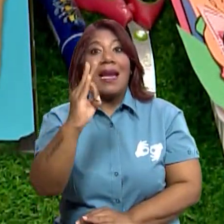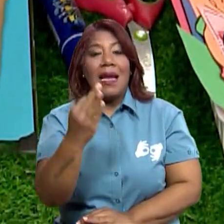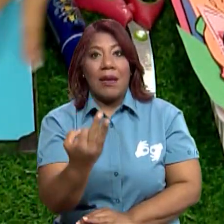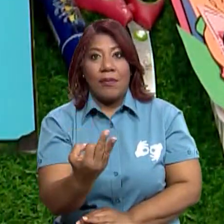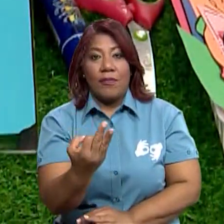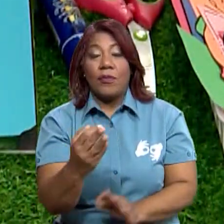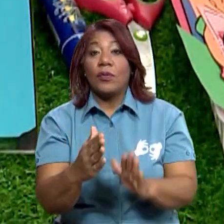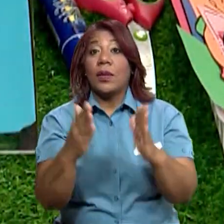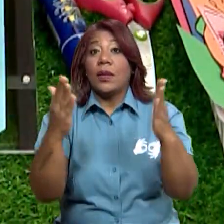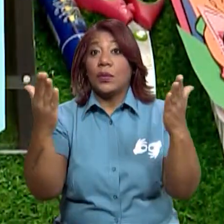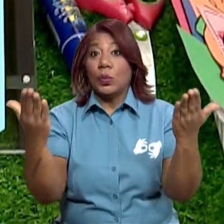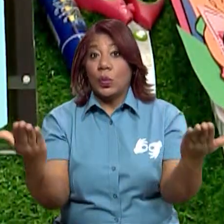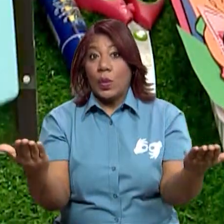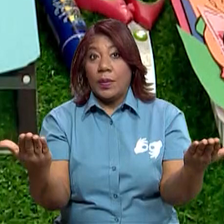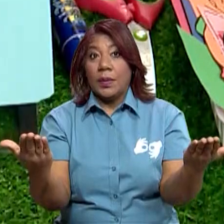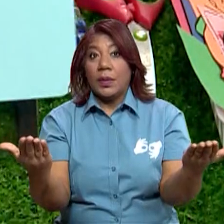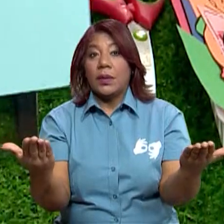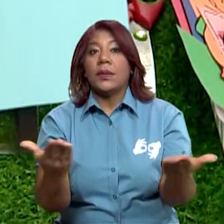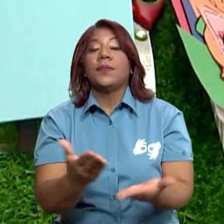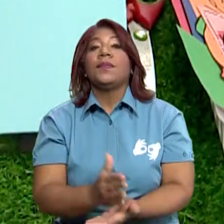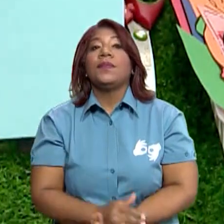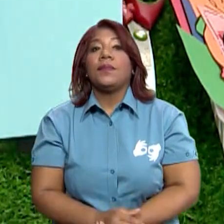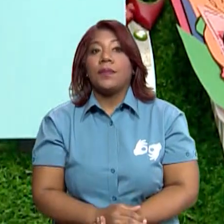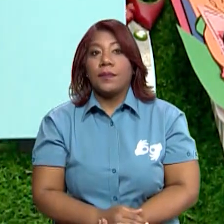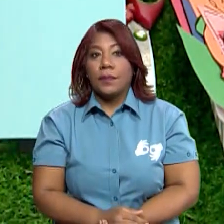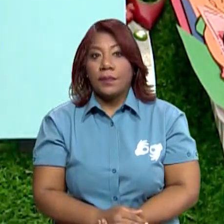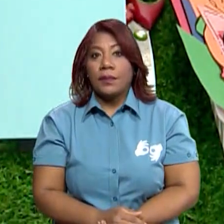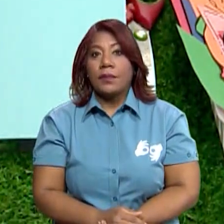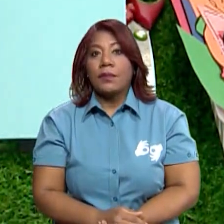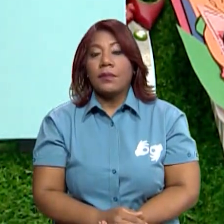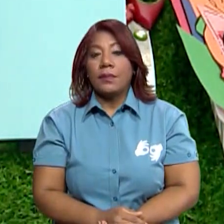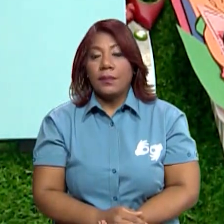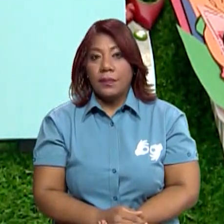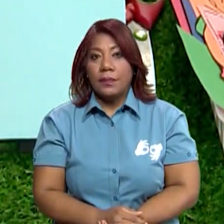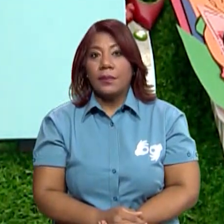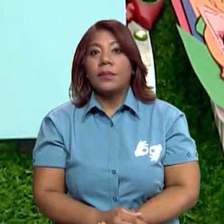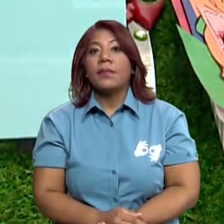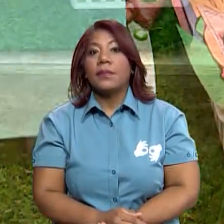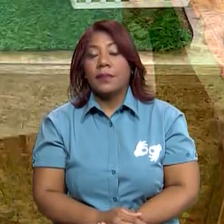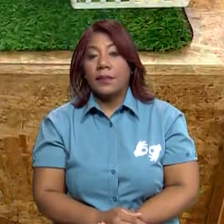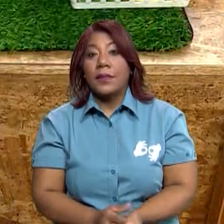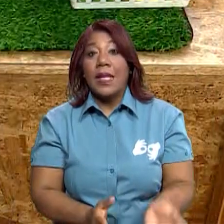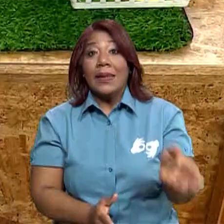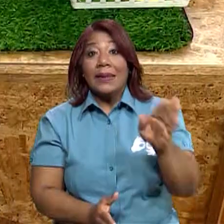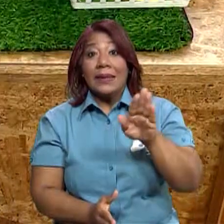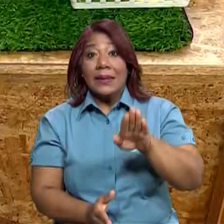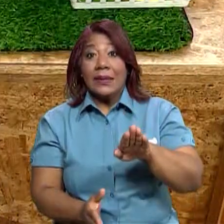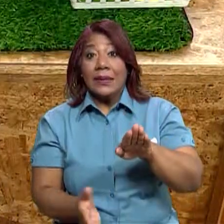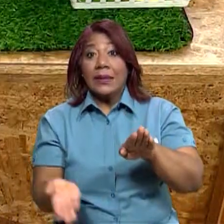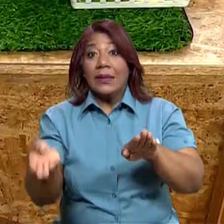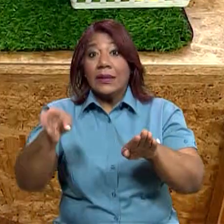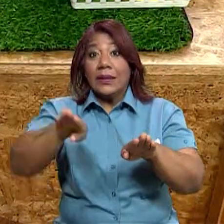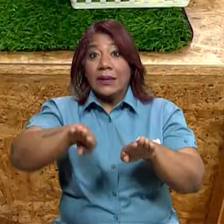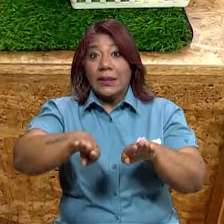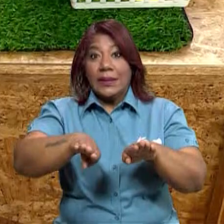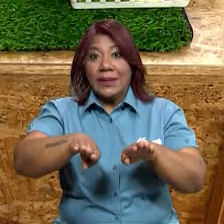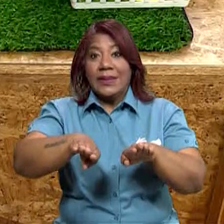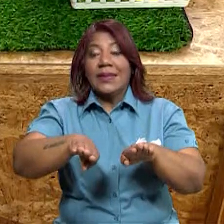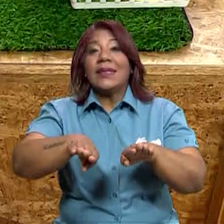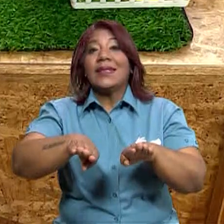abrirlo. Y donde está la línea del centro de tu folder, vas a